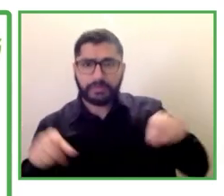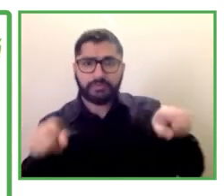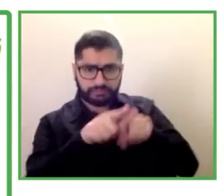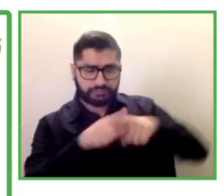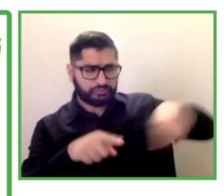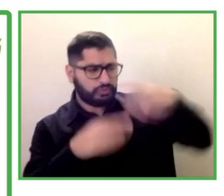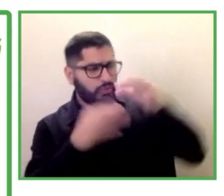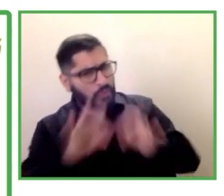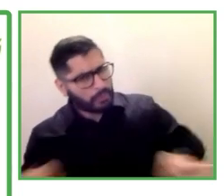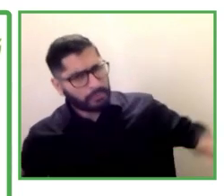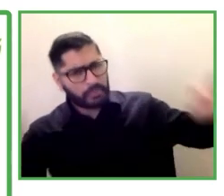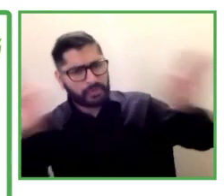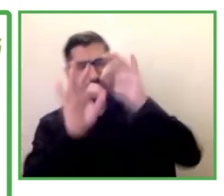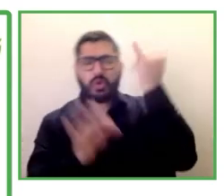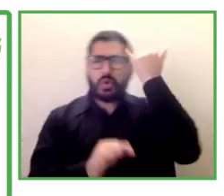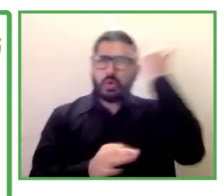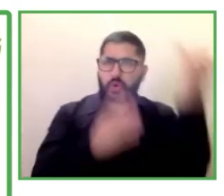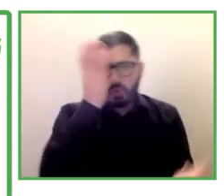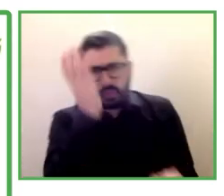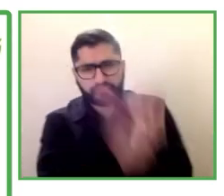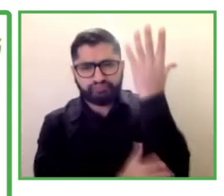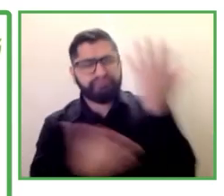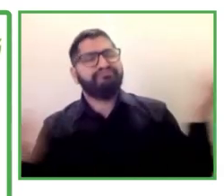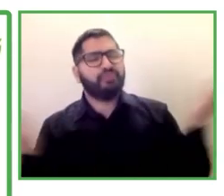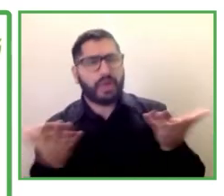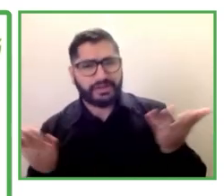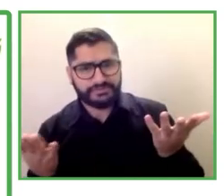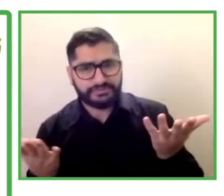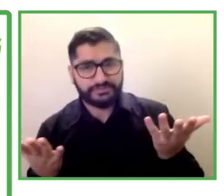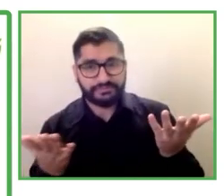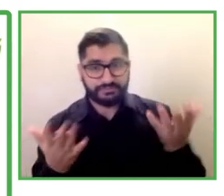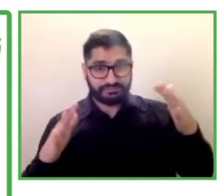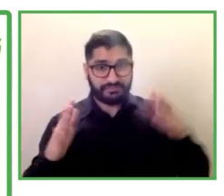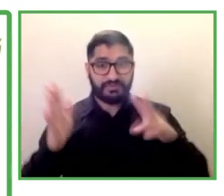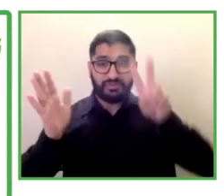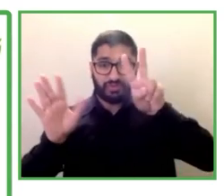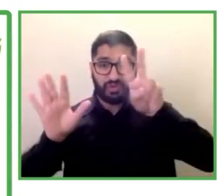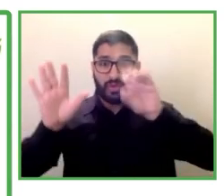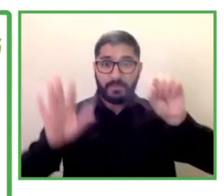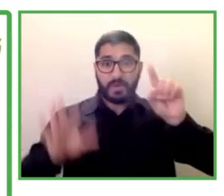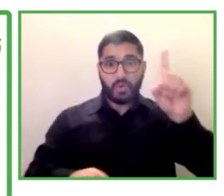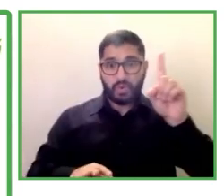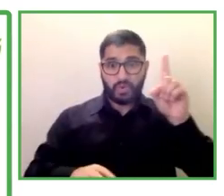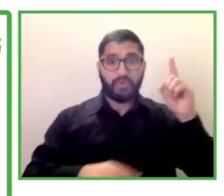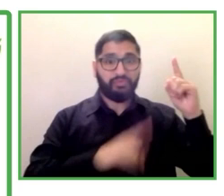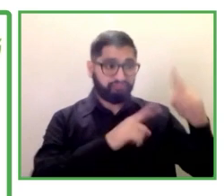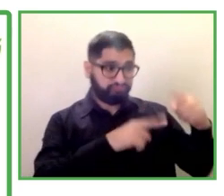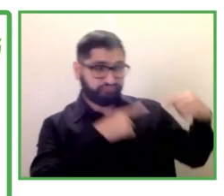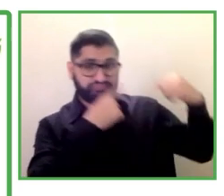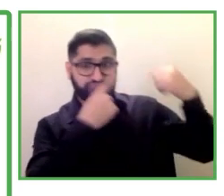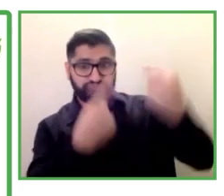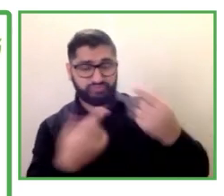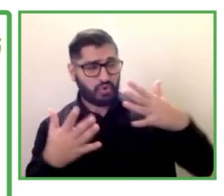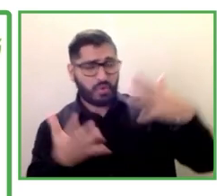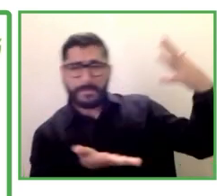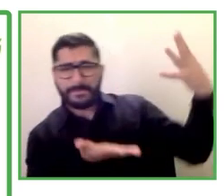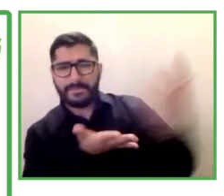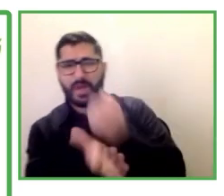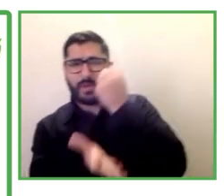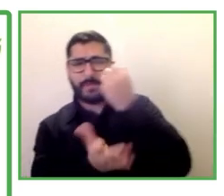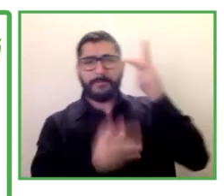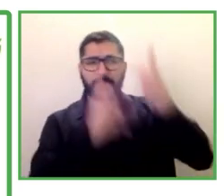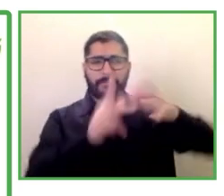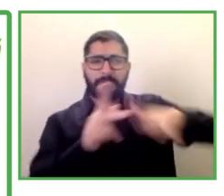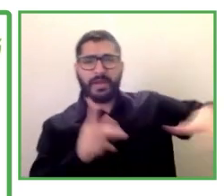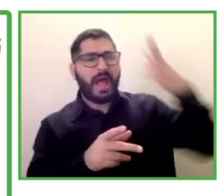año 2001 hemos conseguido que las personas con mejores perspectivas de inserción, lógicamente con la autorización de